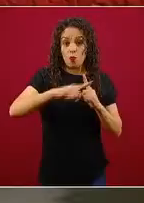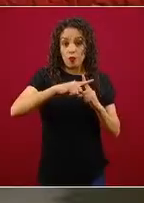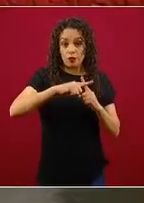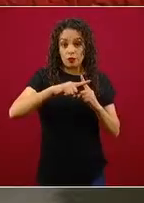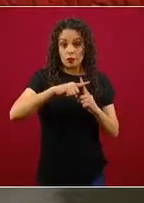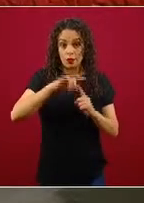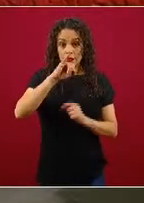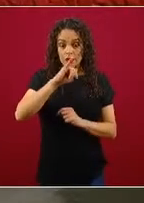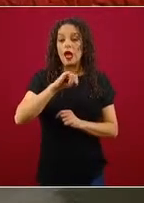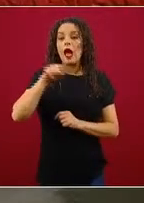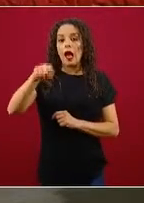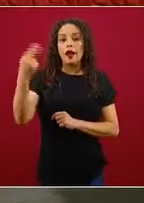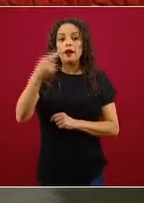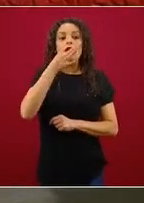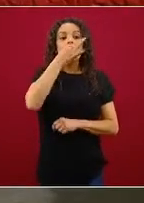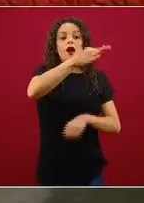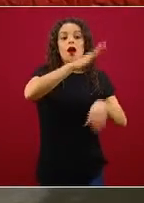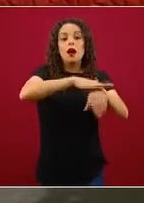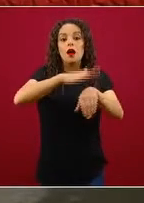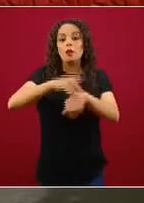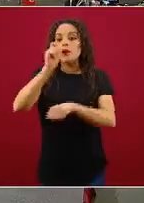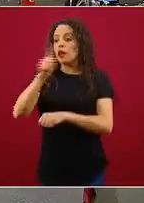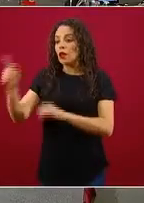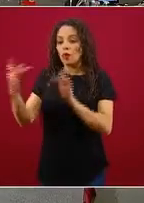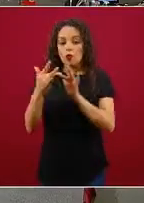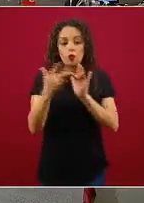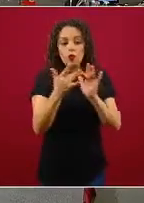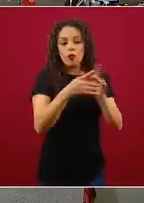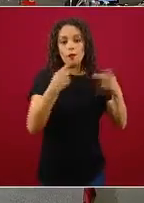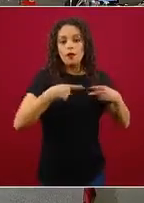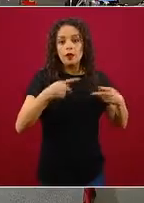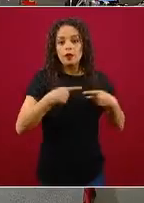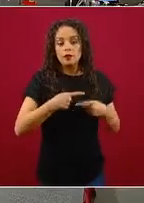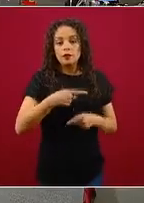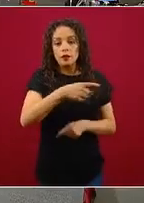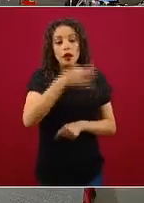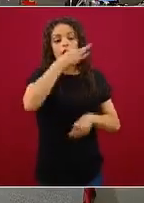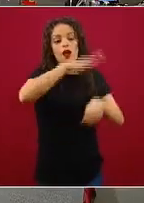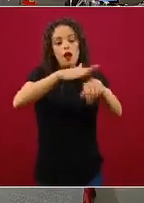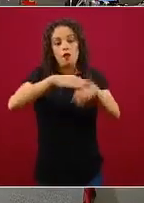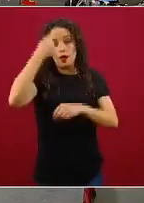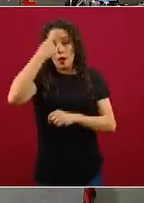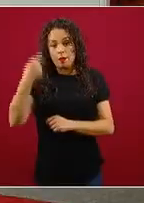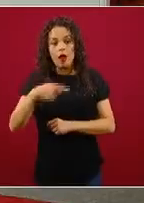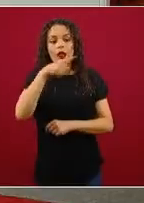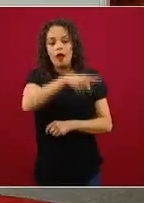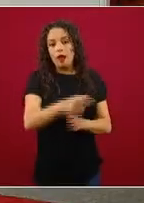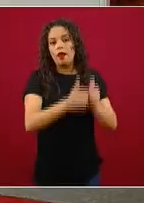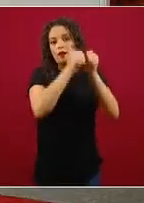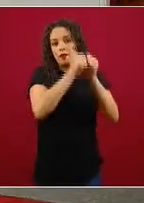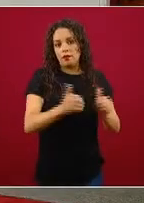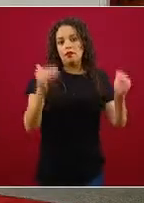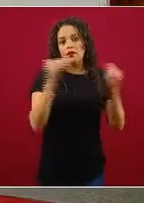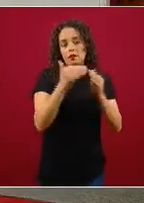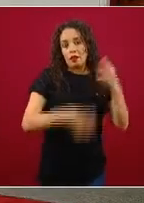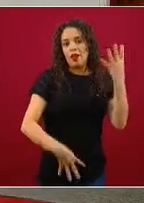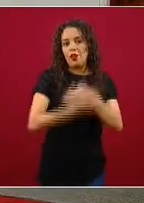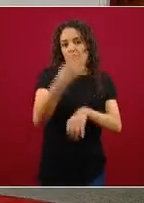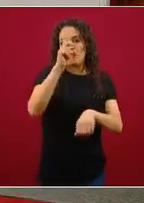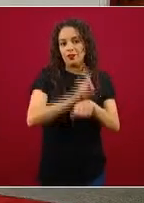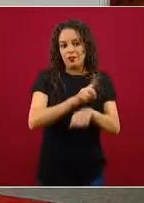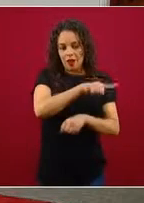pueden ser asintomáticos, pero que se aíslen de manera rigurosa los 14 días que se recomiendan.